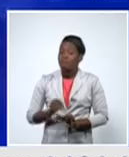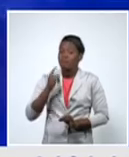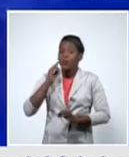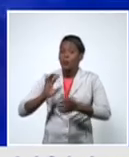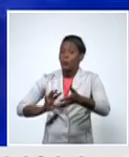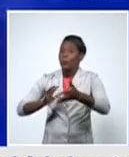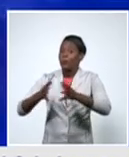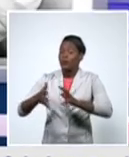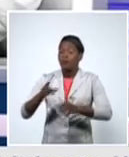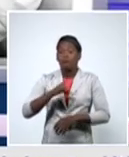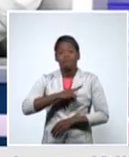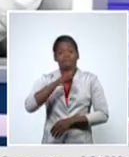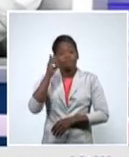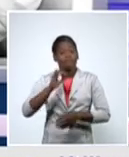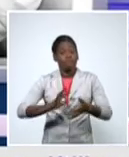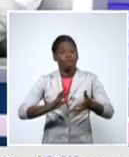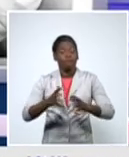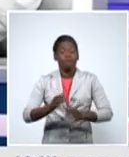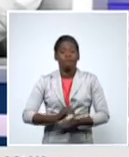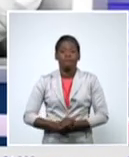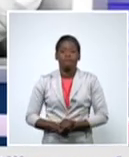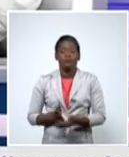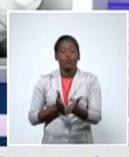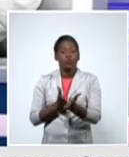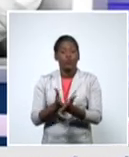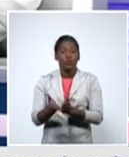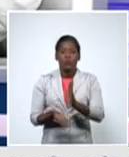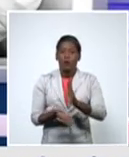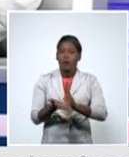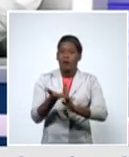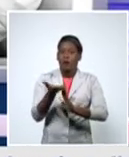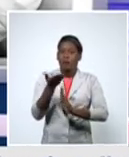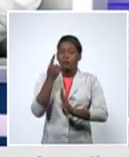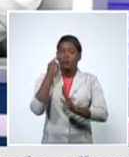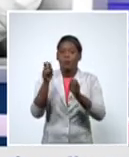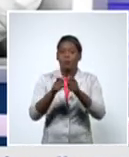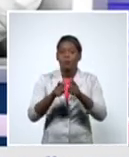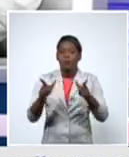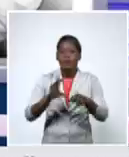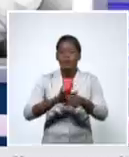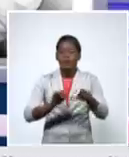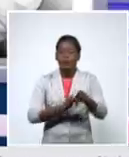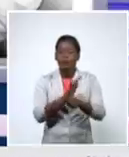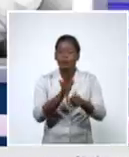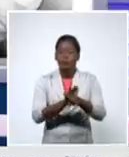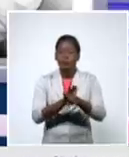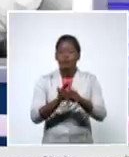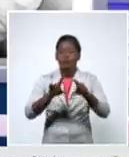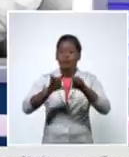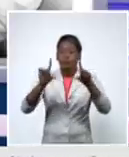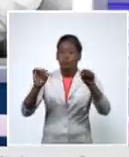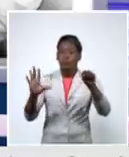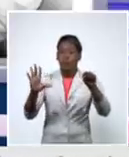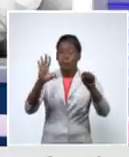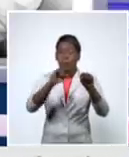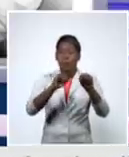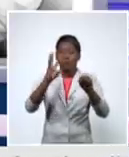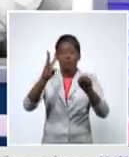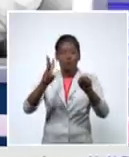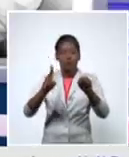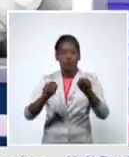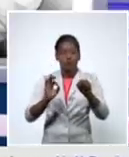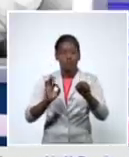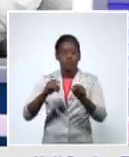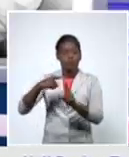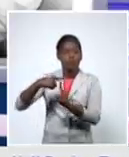sigue siendo alto el nivel de dispersión en nuestro país y el nivel de confirmados en Cuba también